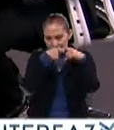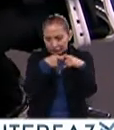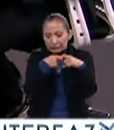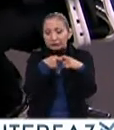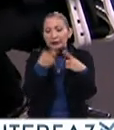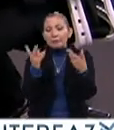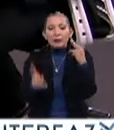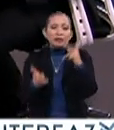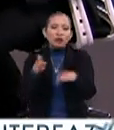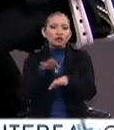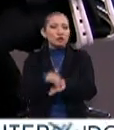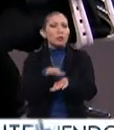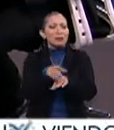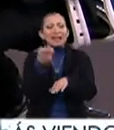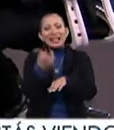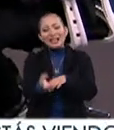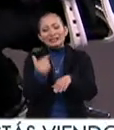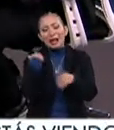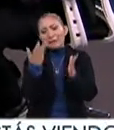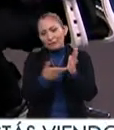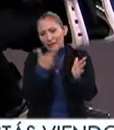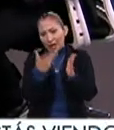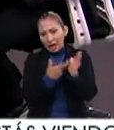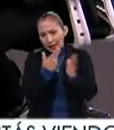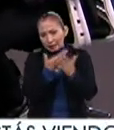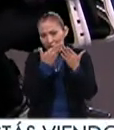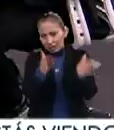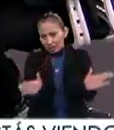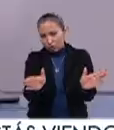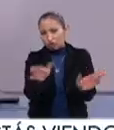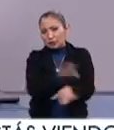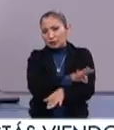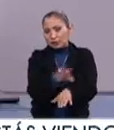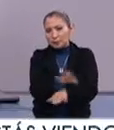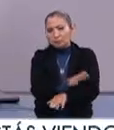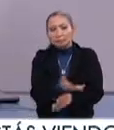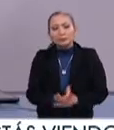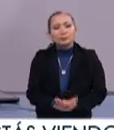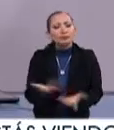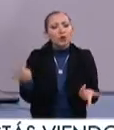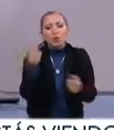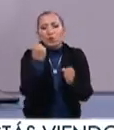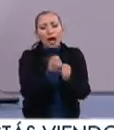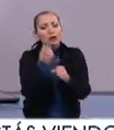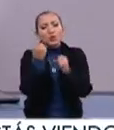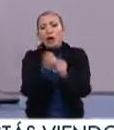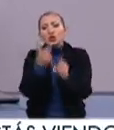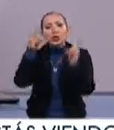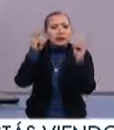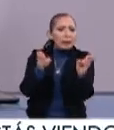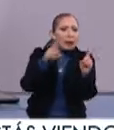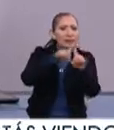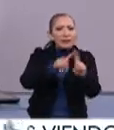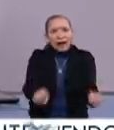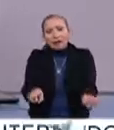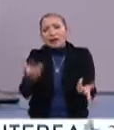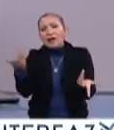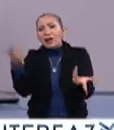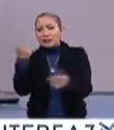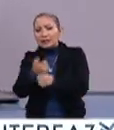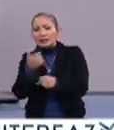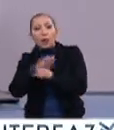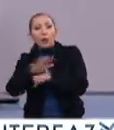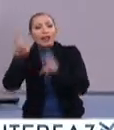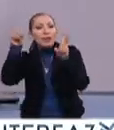sobre pues esta edición del Abierto, que cada año lo hacen con un tema, esta es su sexta edición,